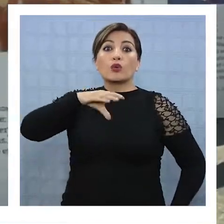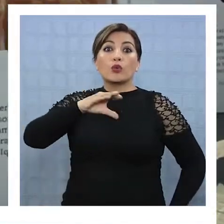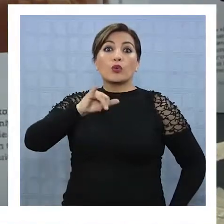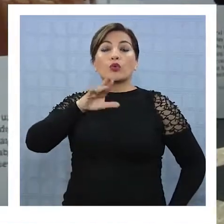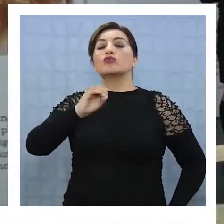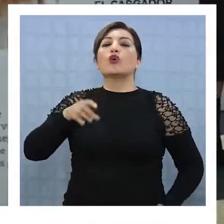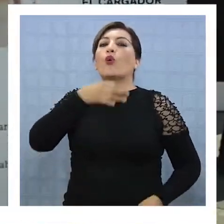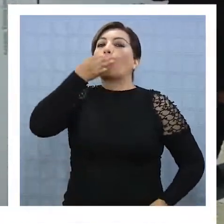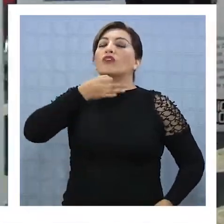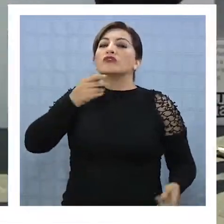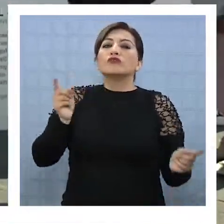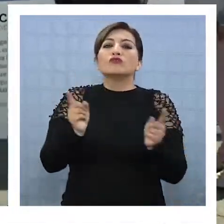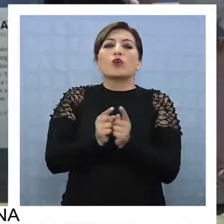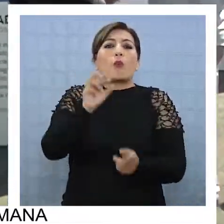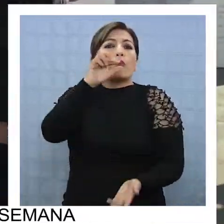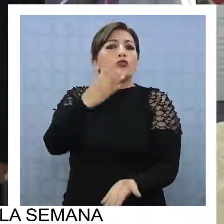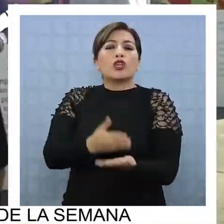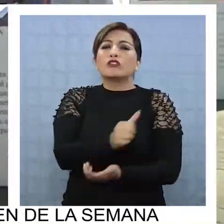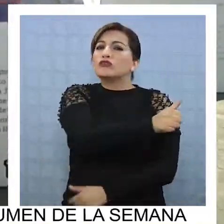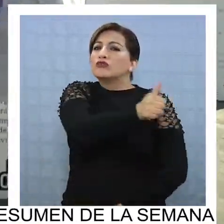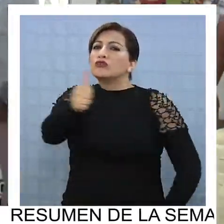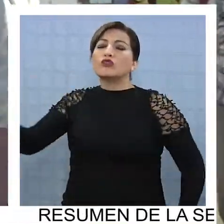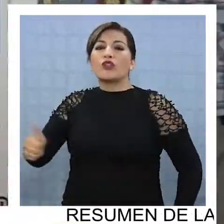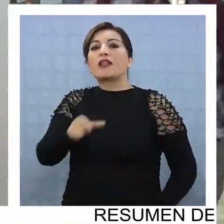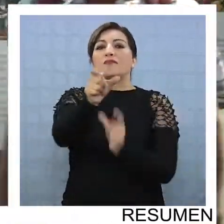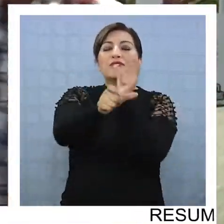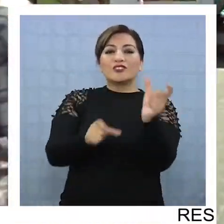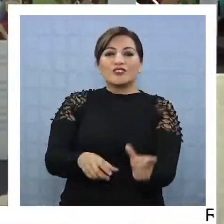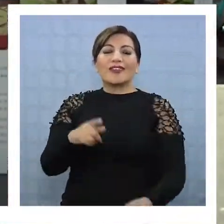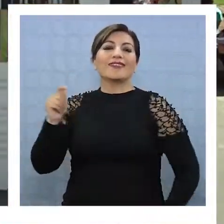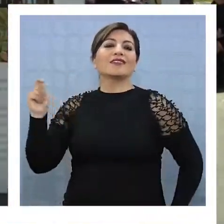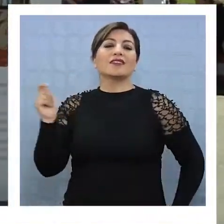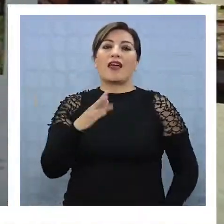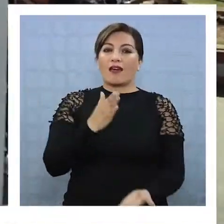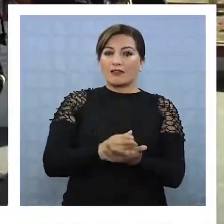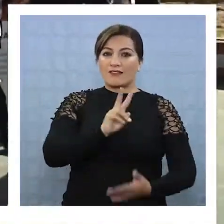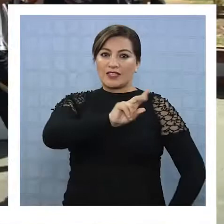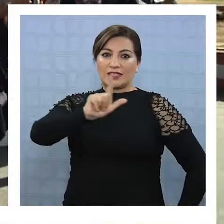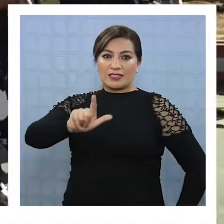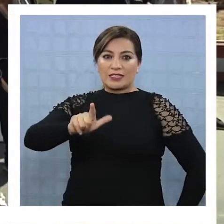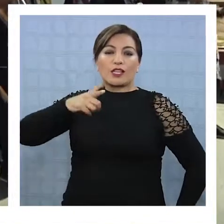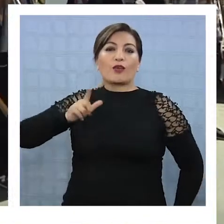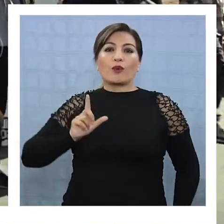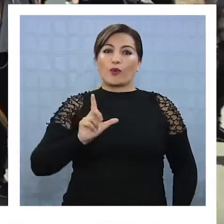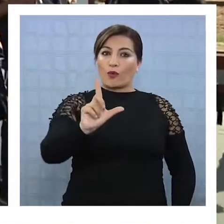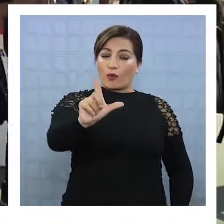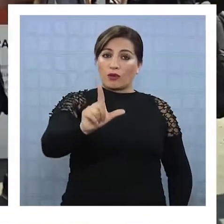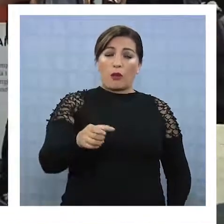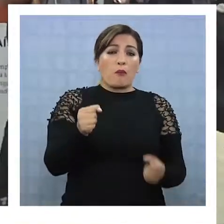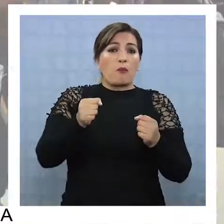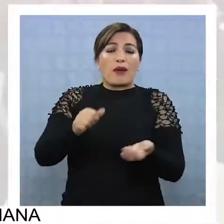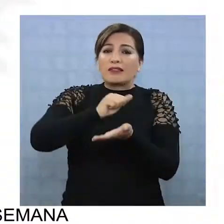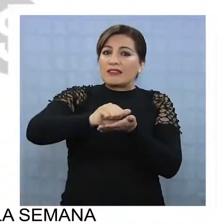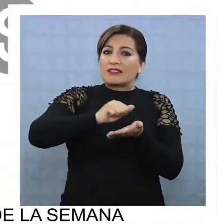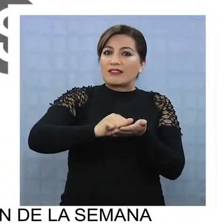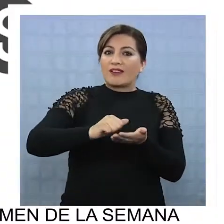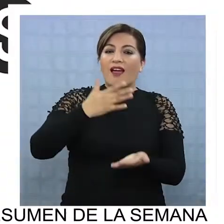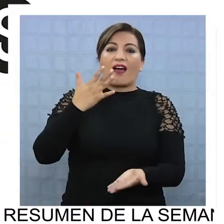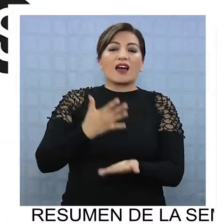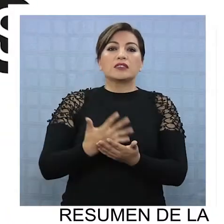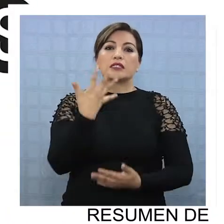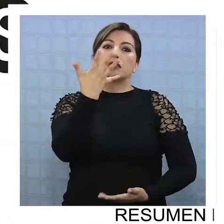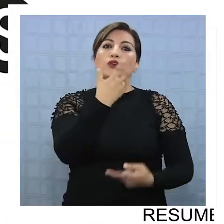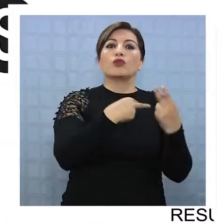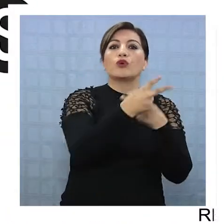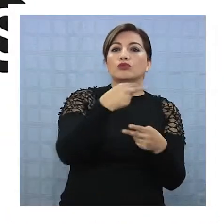Al concurso de cuentos breves podrán postular todos los habitantes de la región de Tarapacá hasta el 27 de julio y podrán